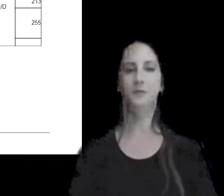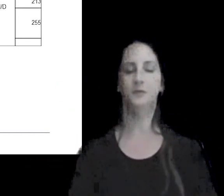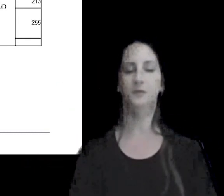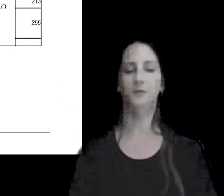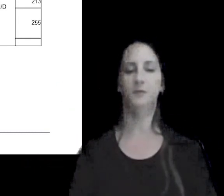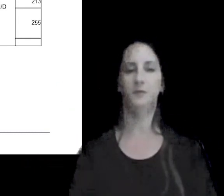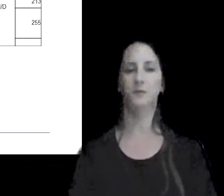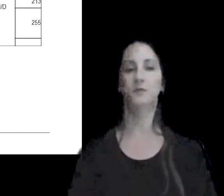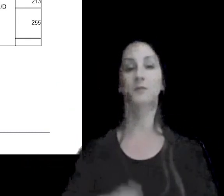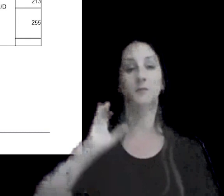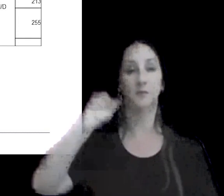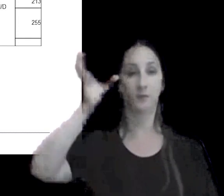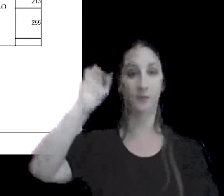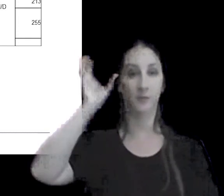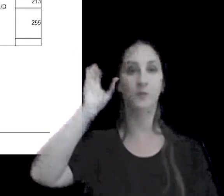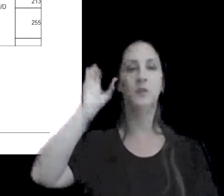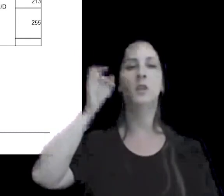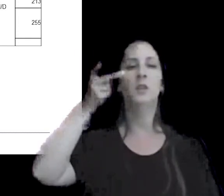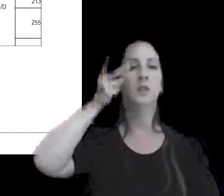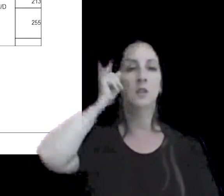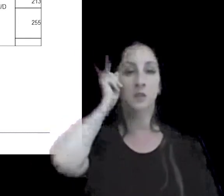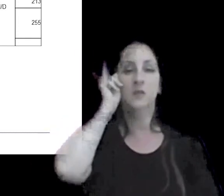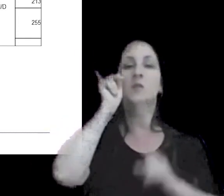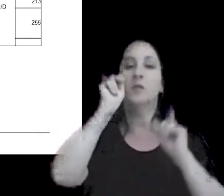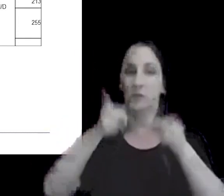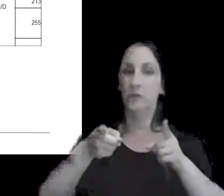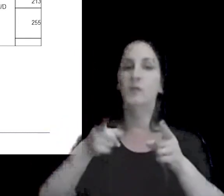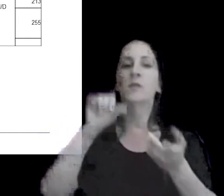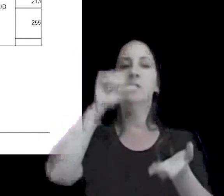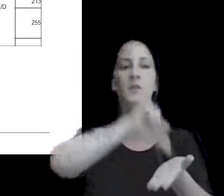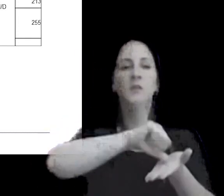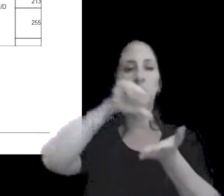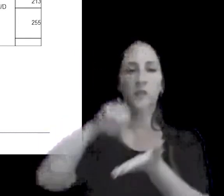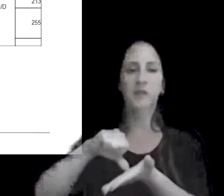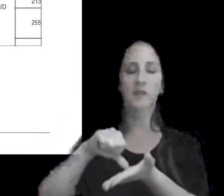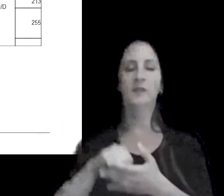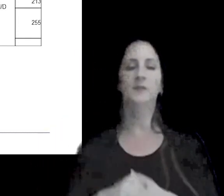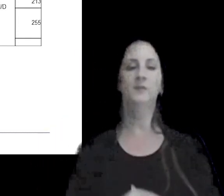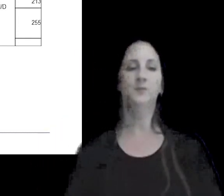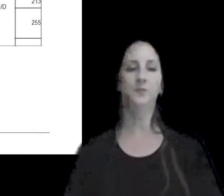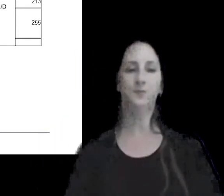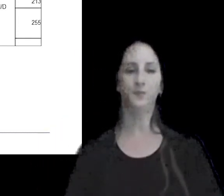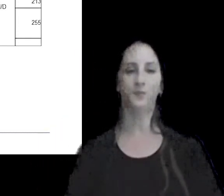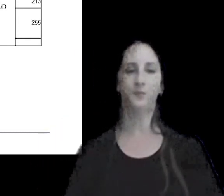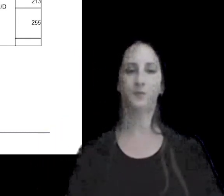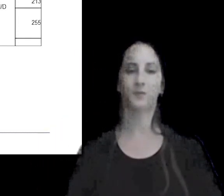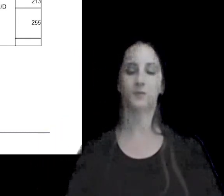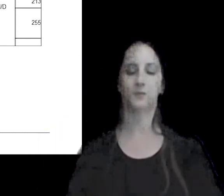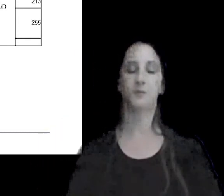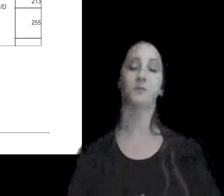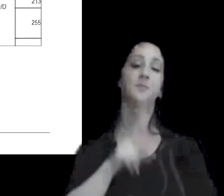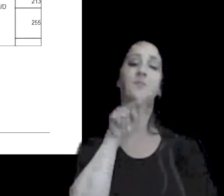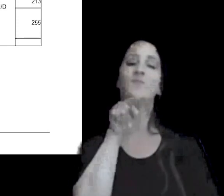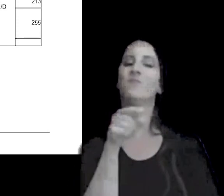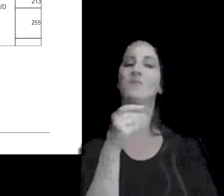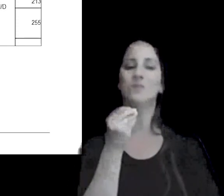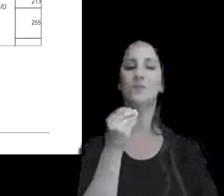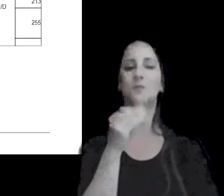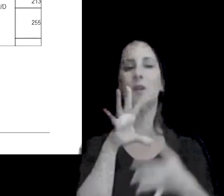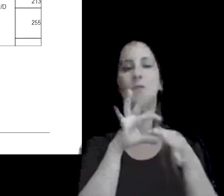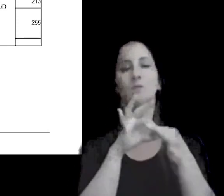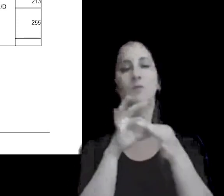Colombia y Perú también como otros países y esto en algún punto tiene que ver con